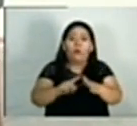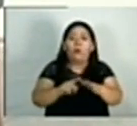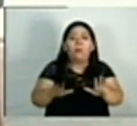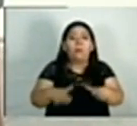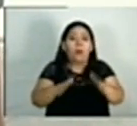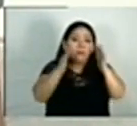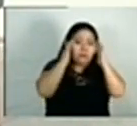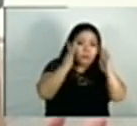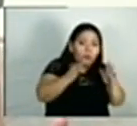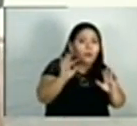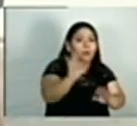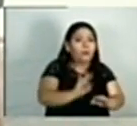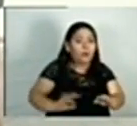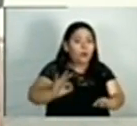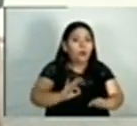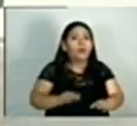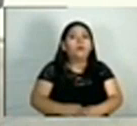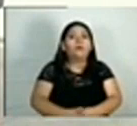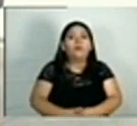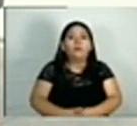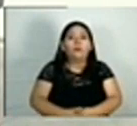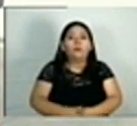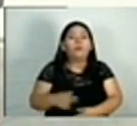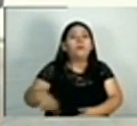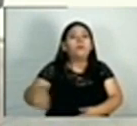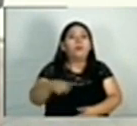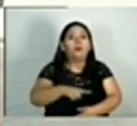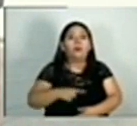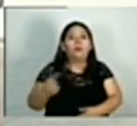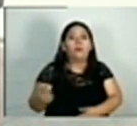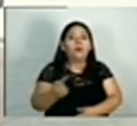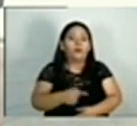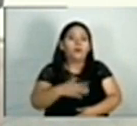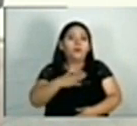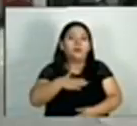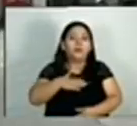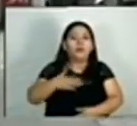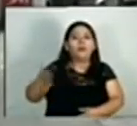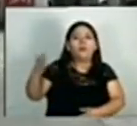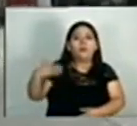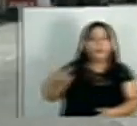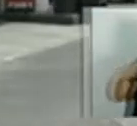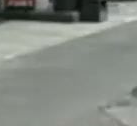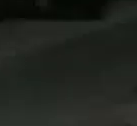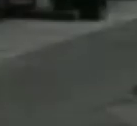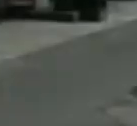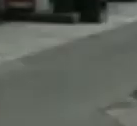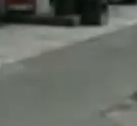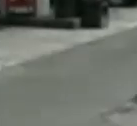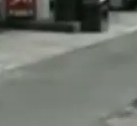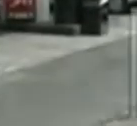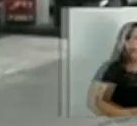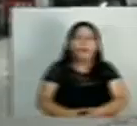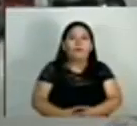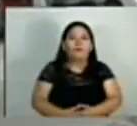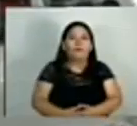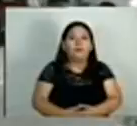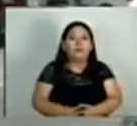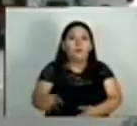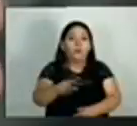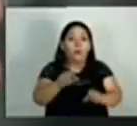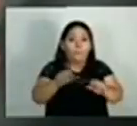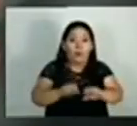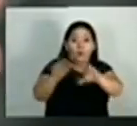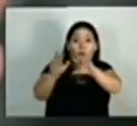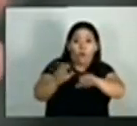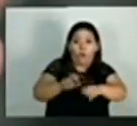dejar de brindar un buen servicio, todo lo contrario. Es para que el cliente mejore su experiencia de compra. Puma Energy invita a los salvadoreños a que descarguen